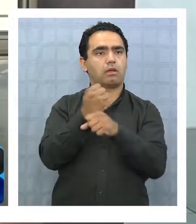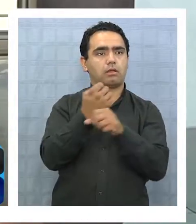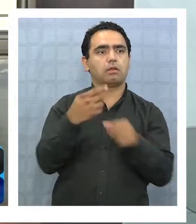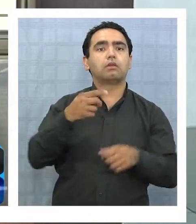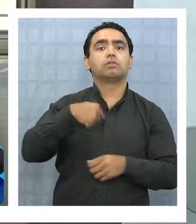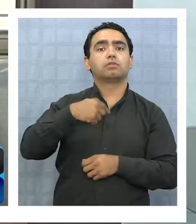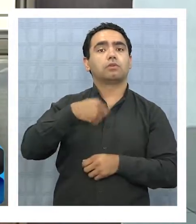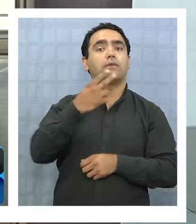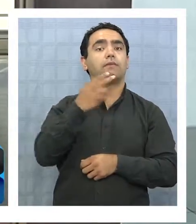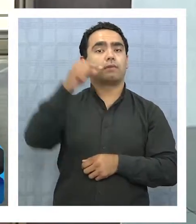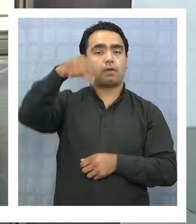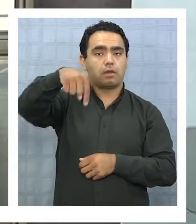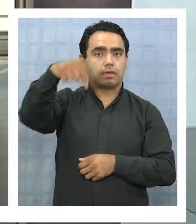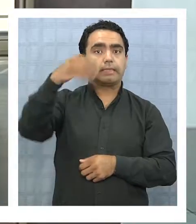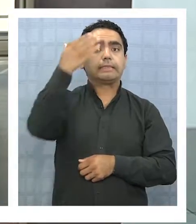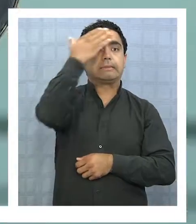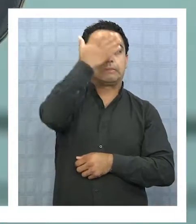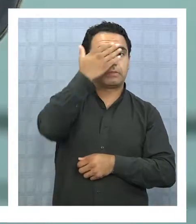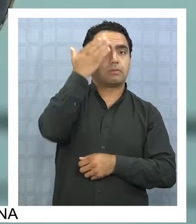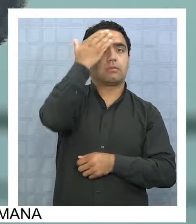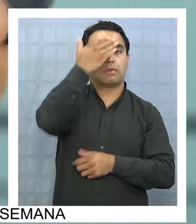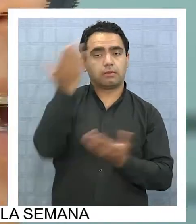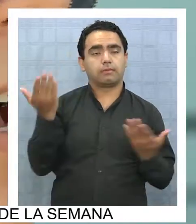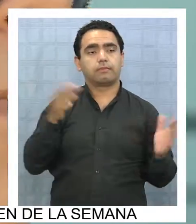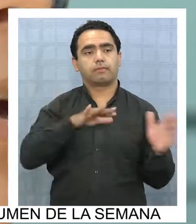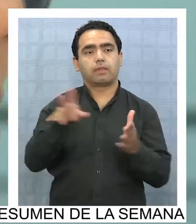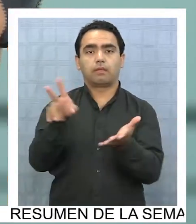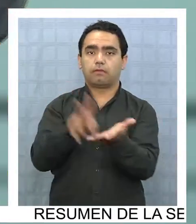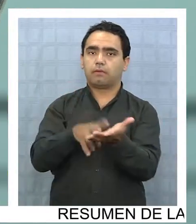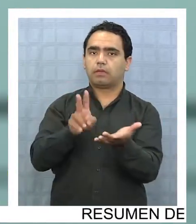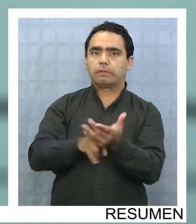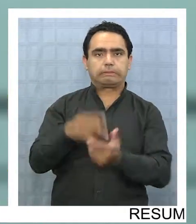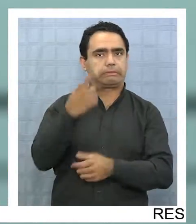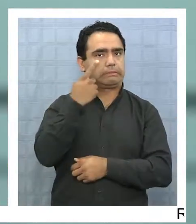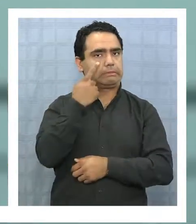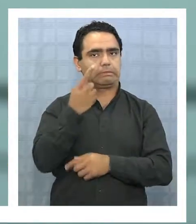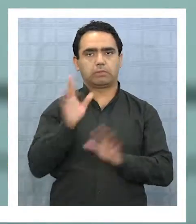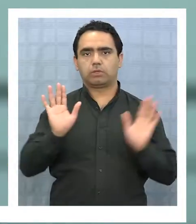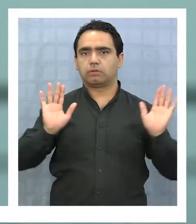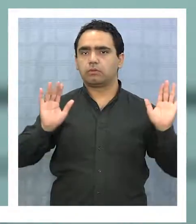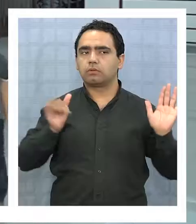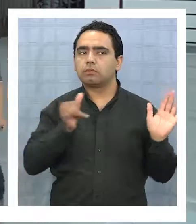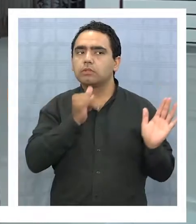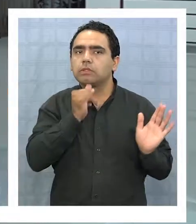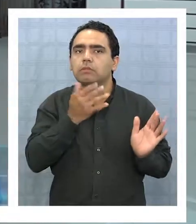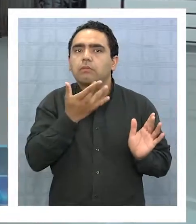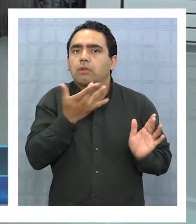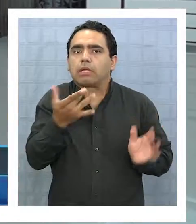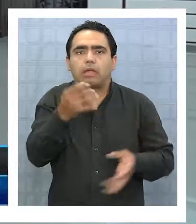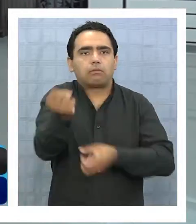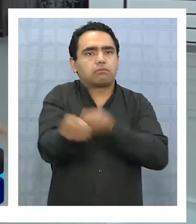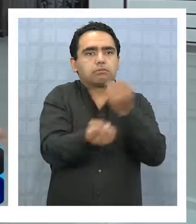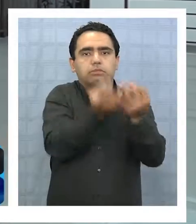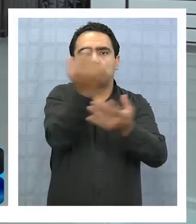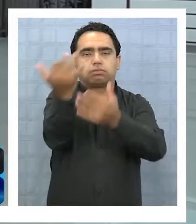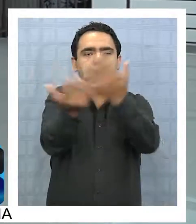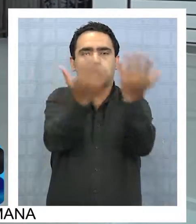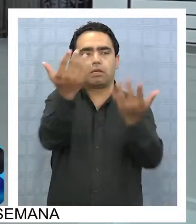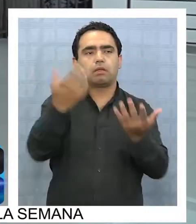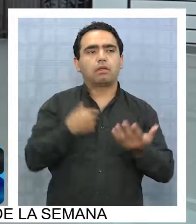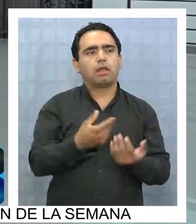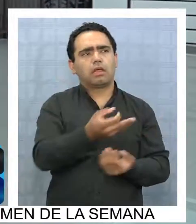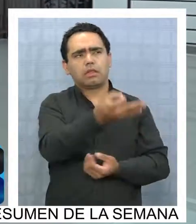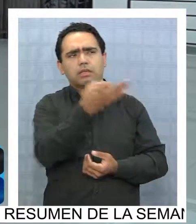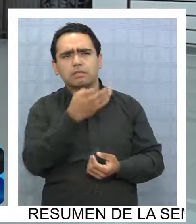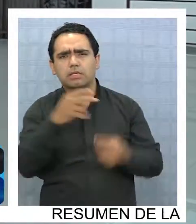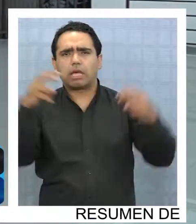vivo acá también y también estoy preocupada La verdad yo no las conozco, no sé por qué se habrá originado Se dice